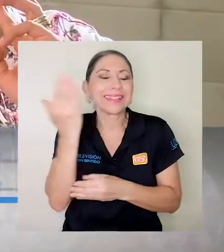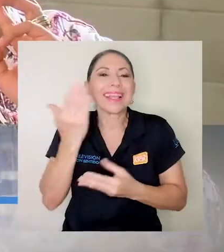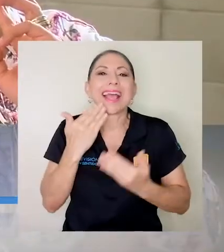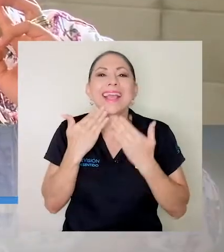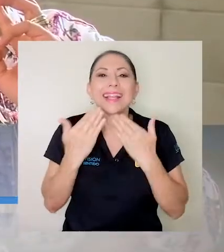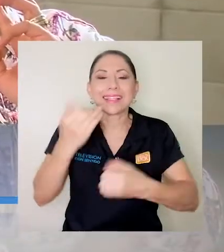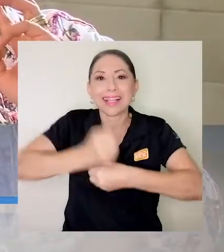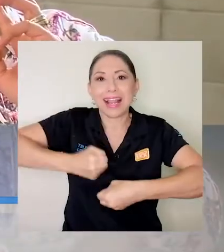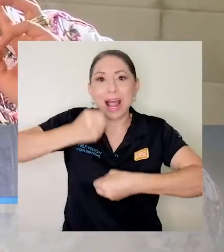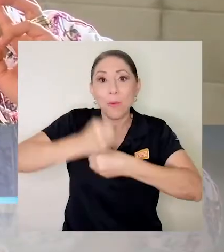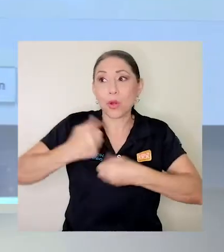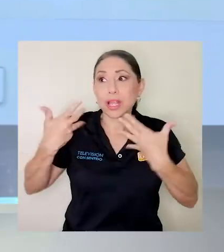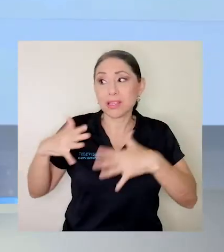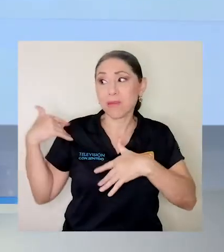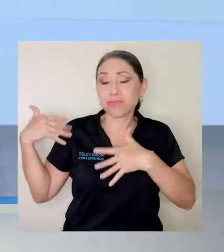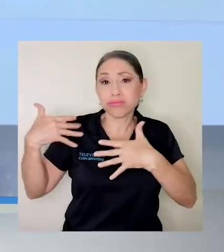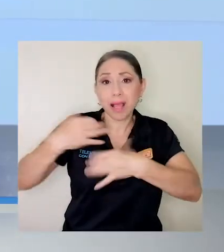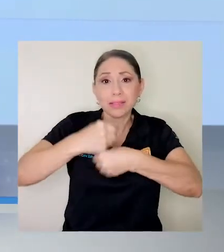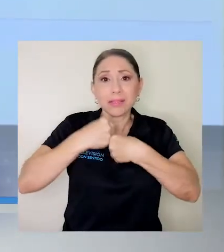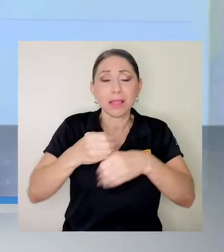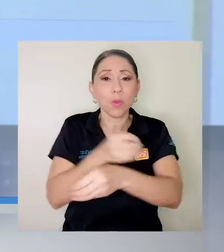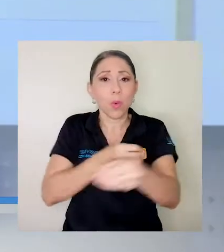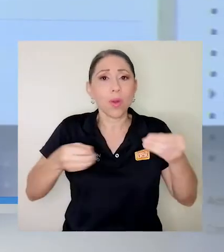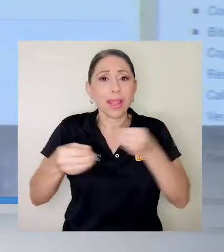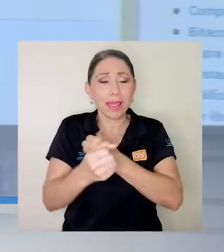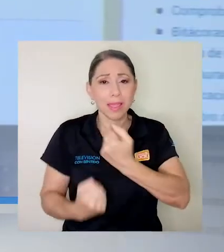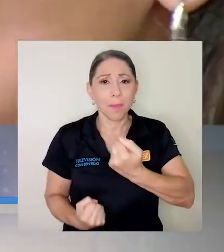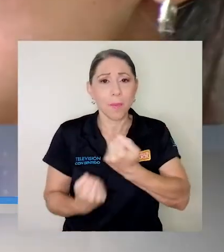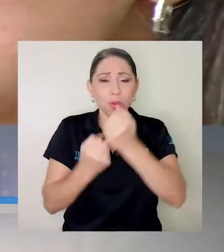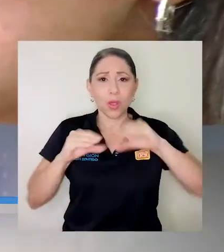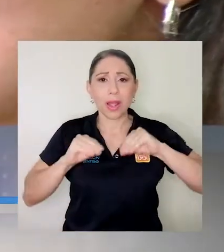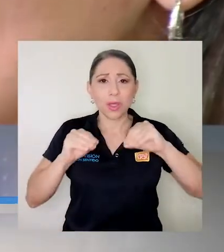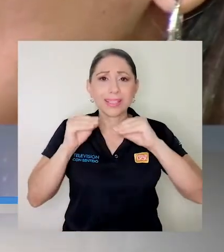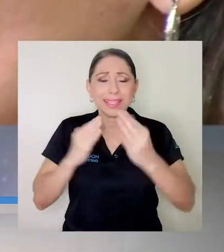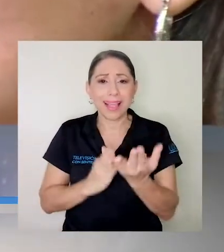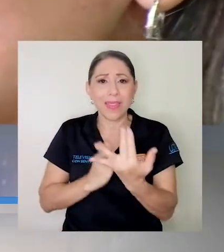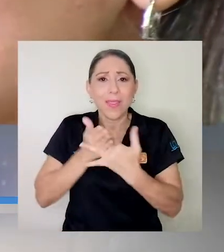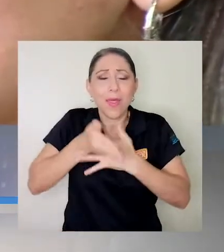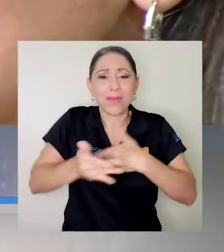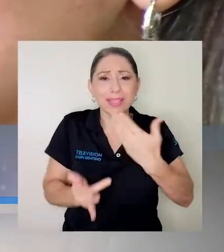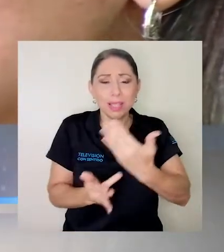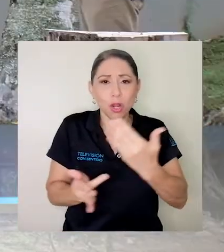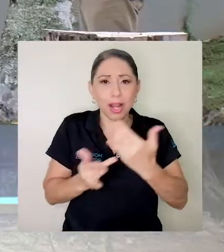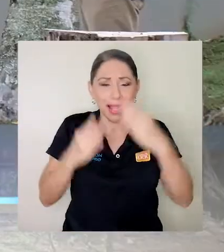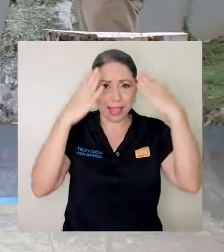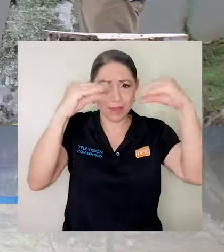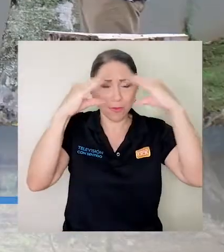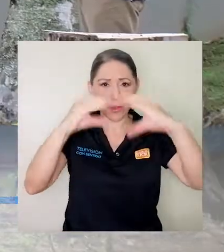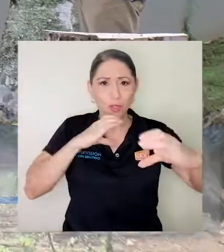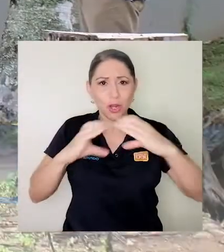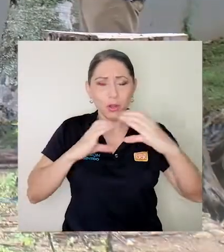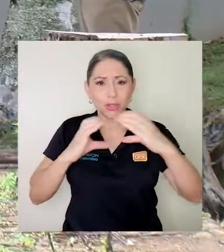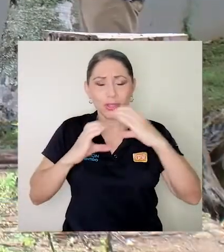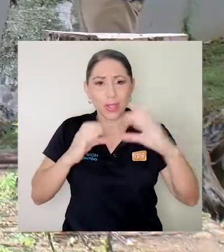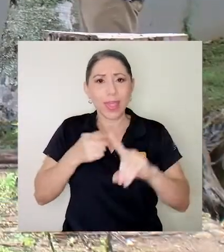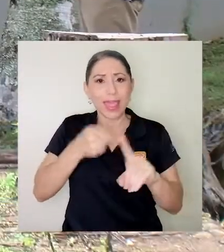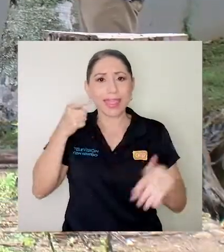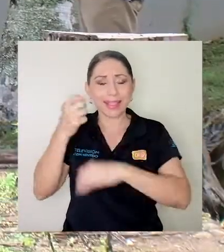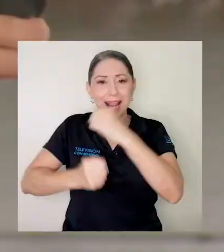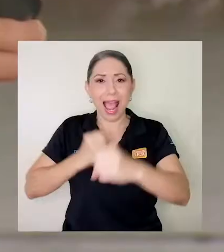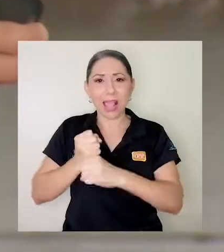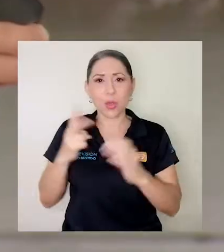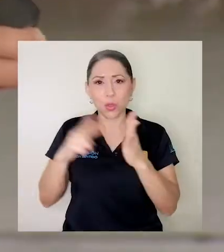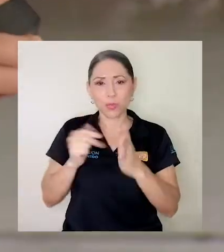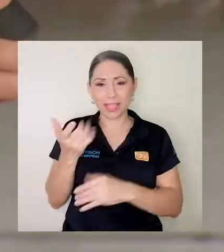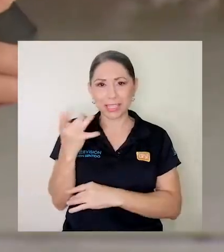la labor que venía realizando la Unidad de Apoyo a la Docencia Mediada con Tecnologías de la Información y la Comunicación desde